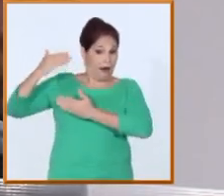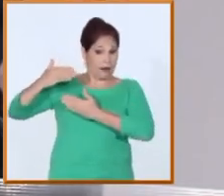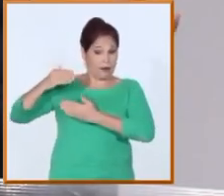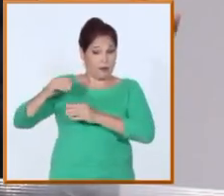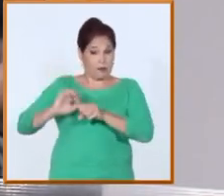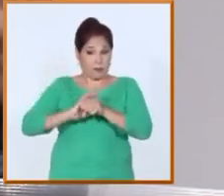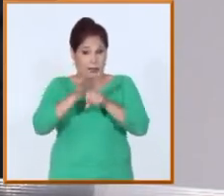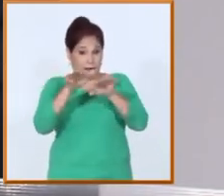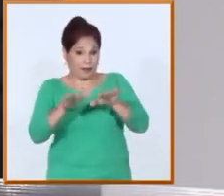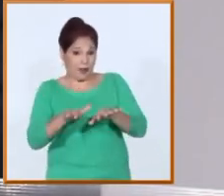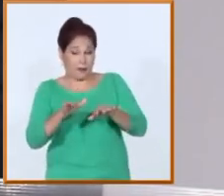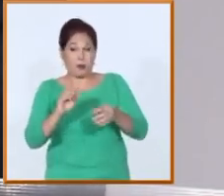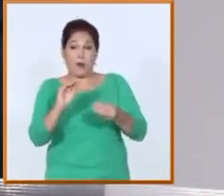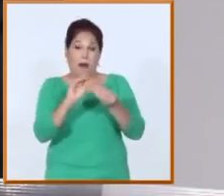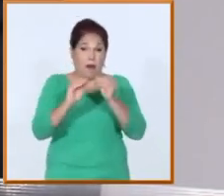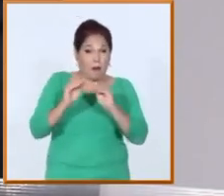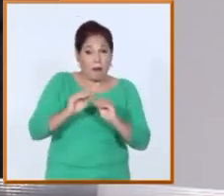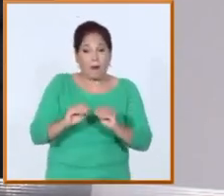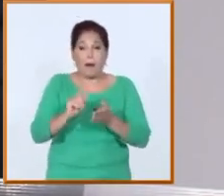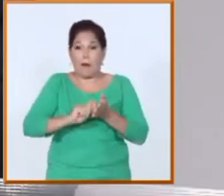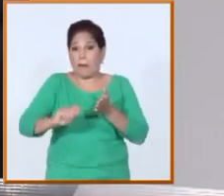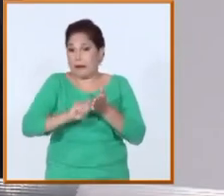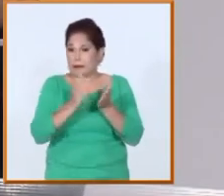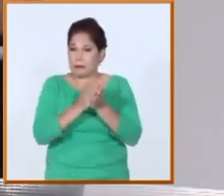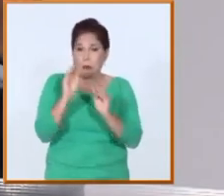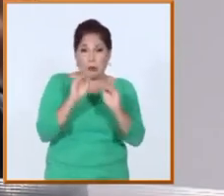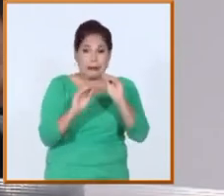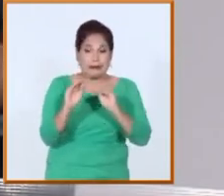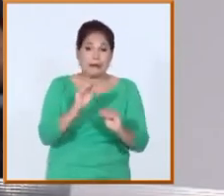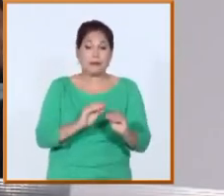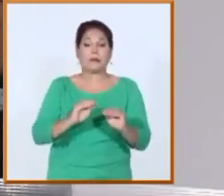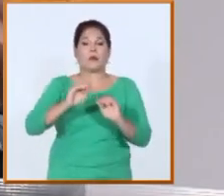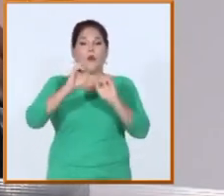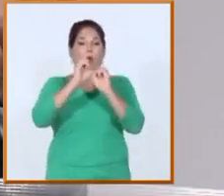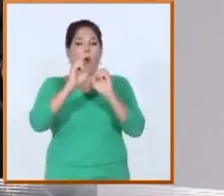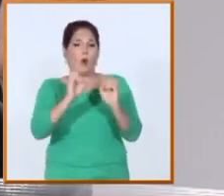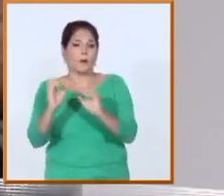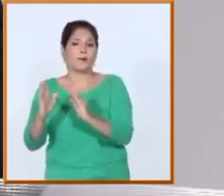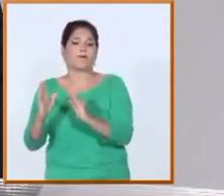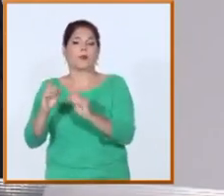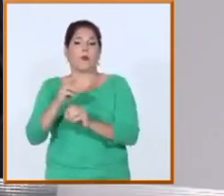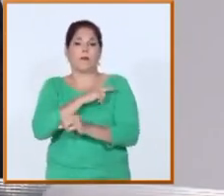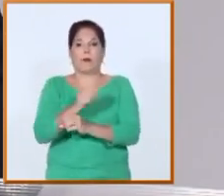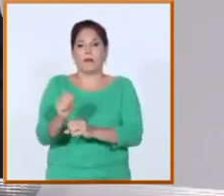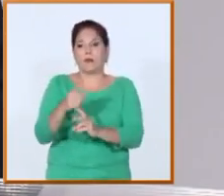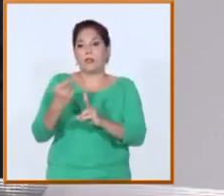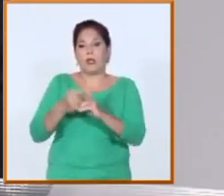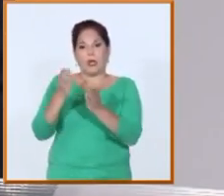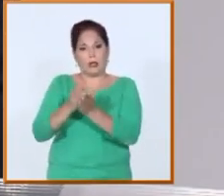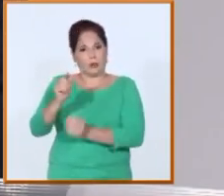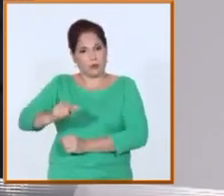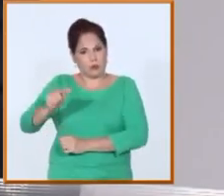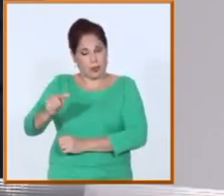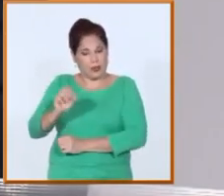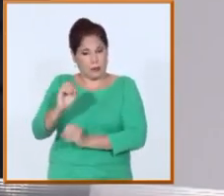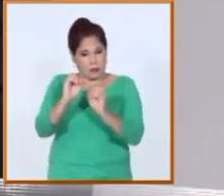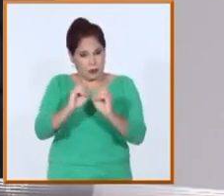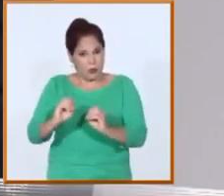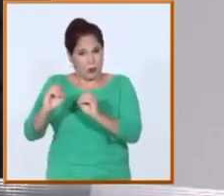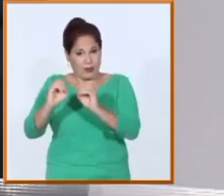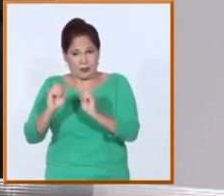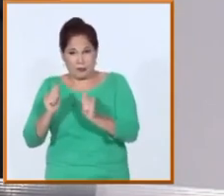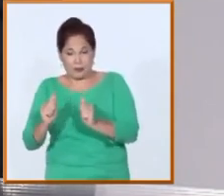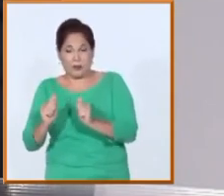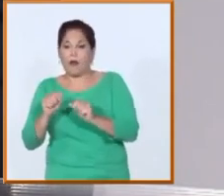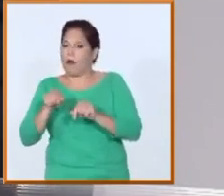hacer todos los ajustes que tuvimos que hacer a los planes de estudio, a toda la organización docente y la organización de otro tipo de procesos que se desarrollan en educación superior